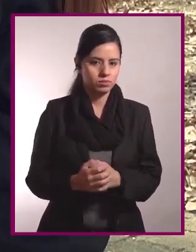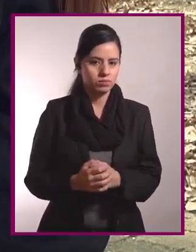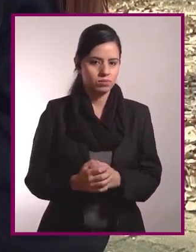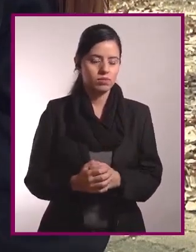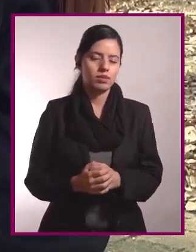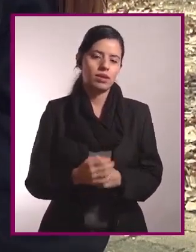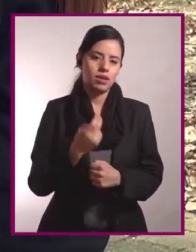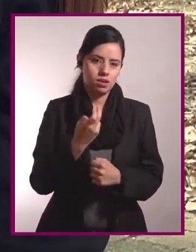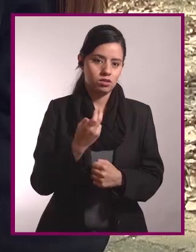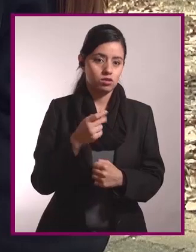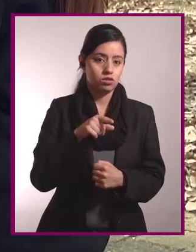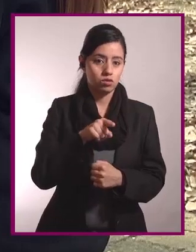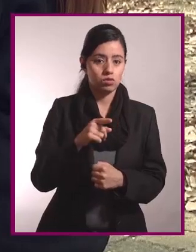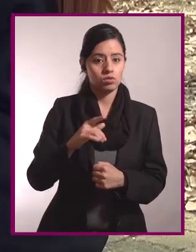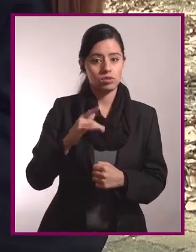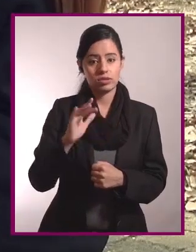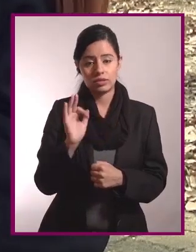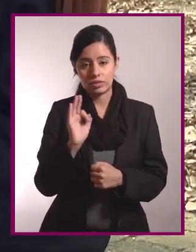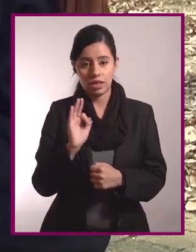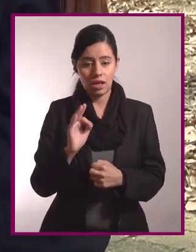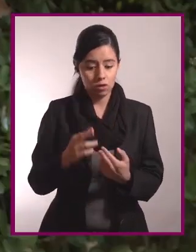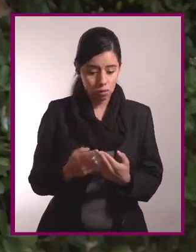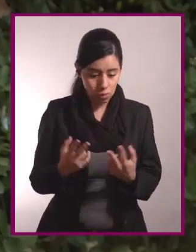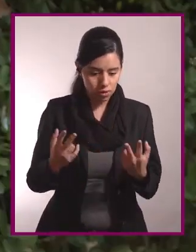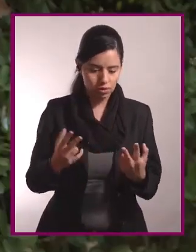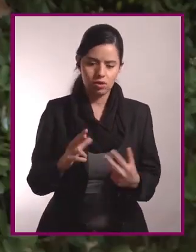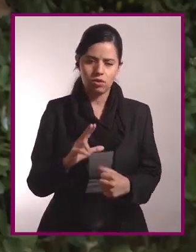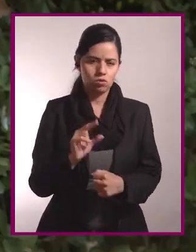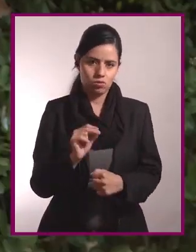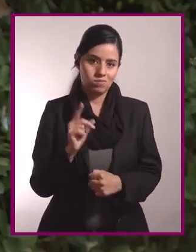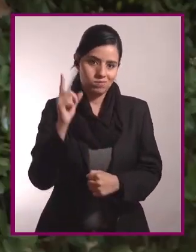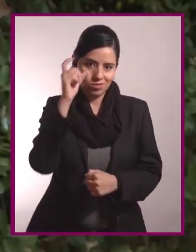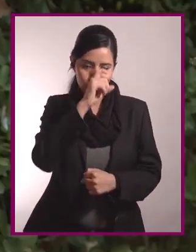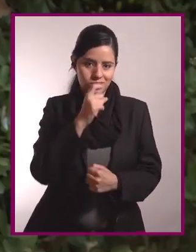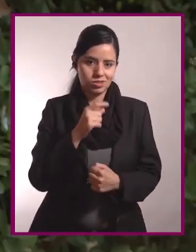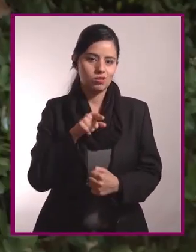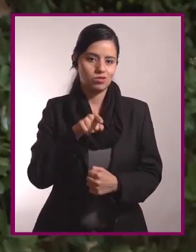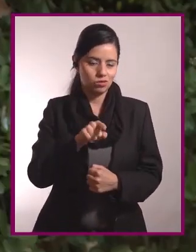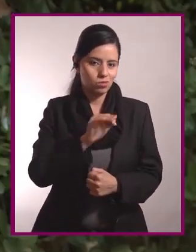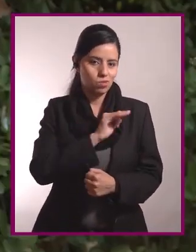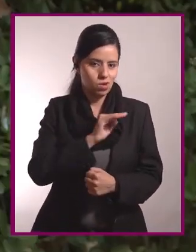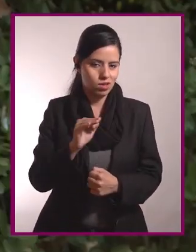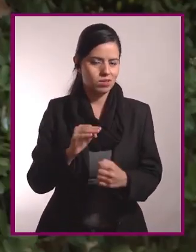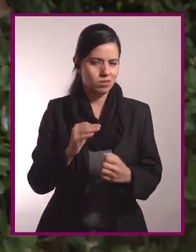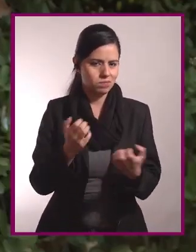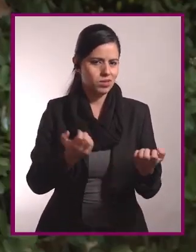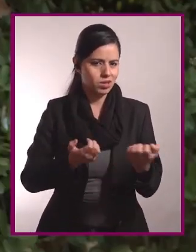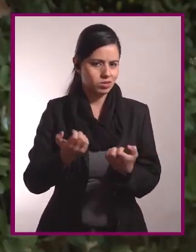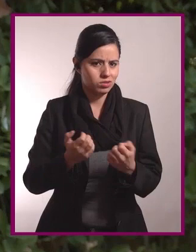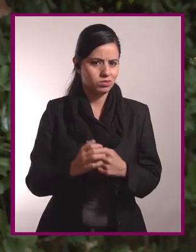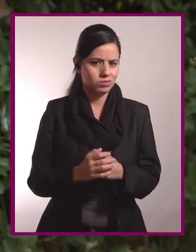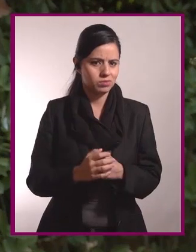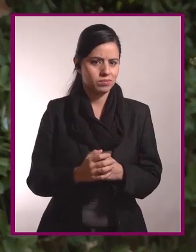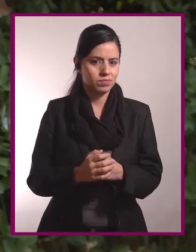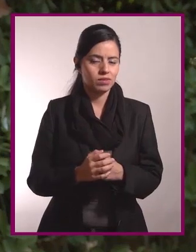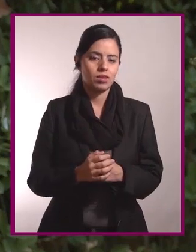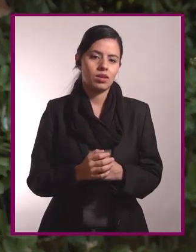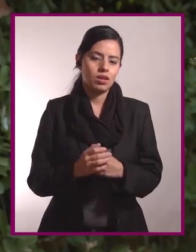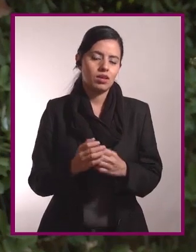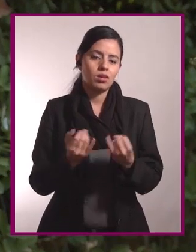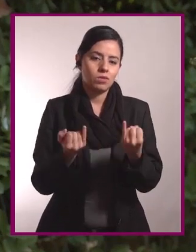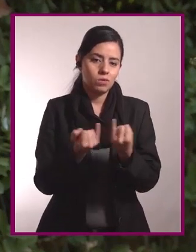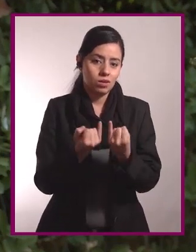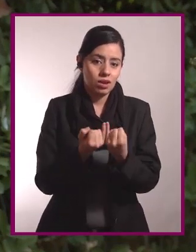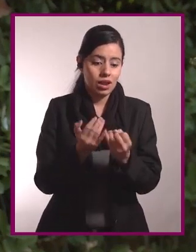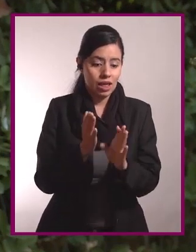esta razón, es difícil que nos vayamos a lesionar. Además, calentamiento, aunque siempre es importante, no deberá ser tan